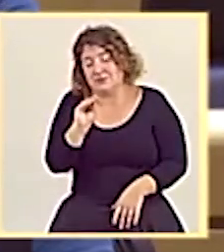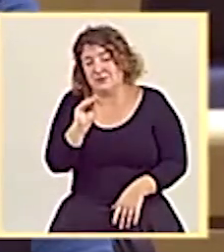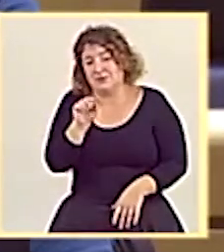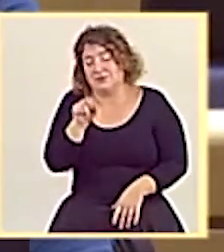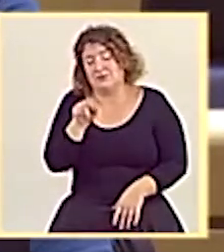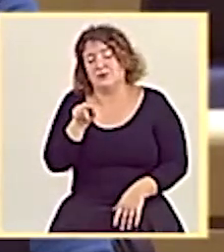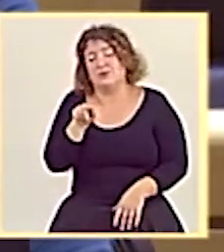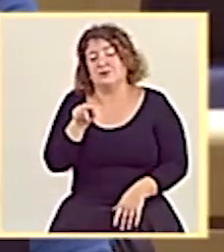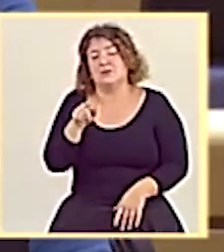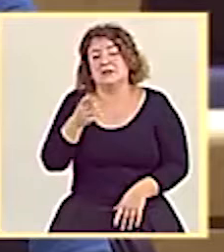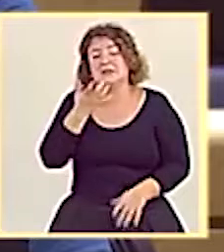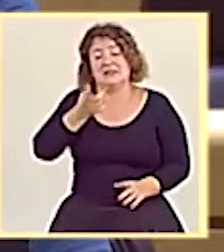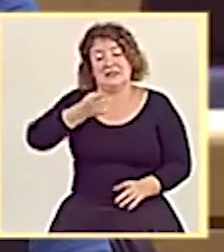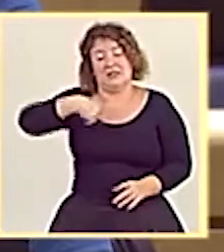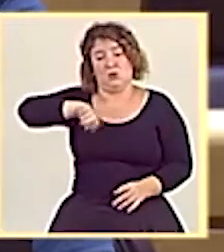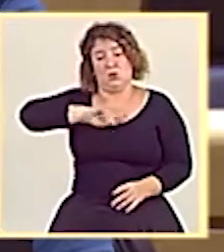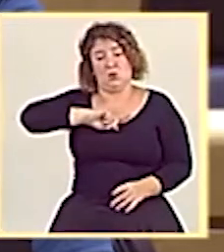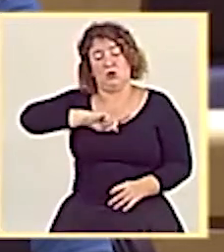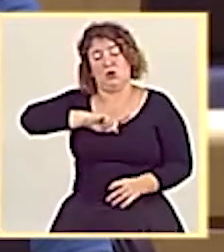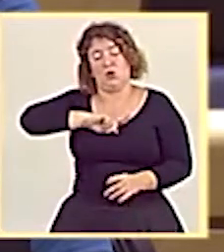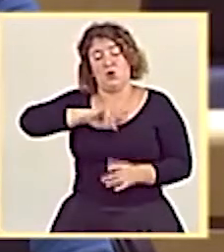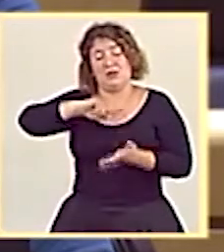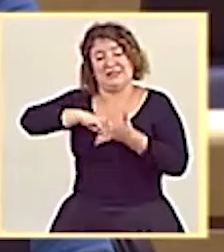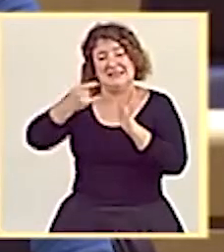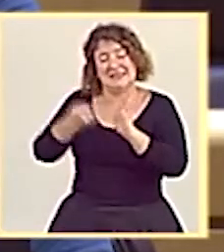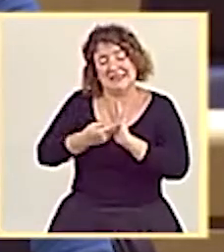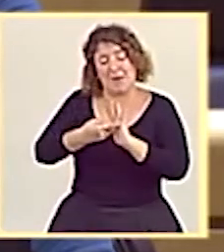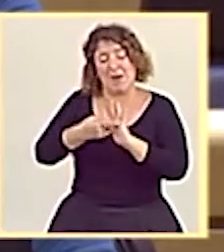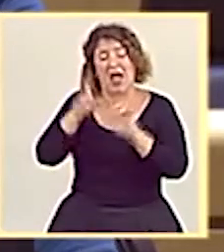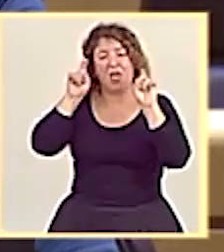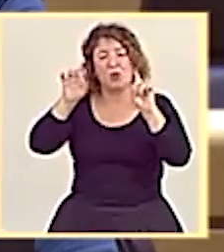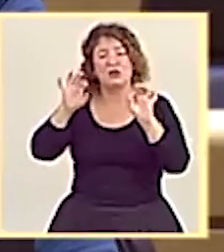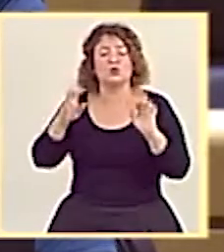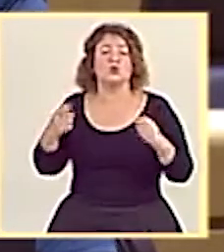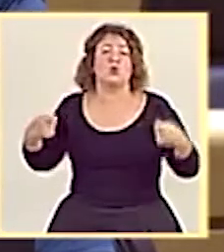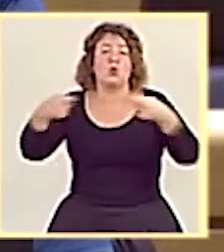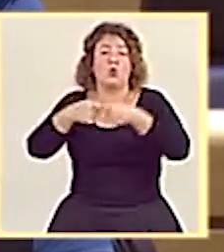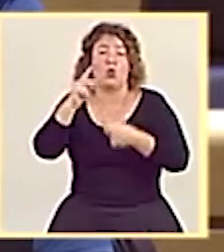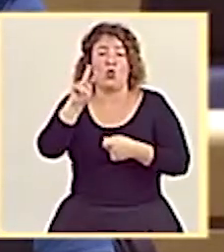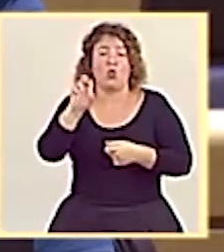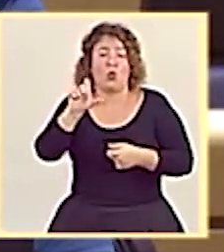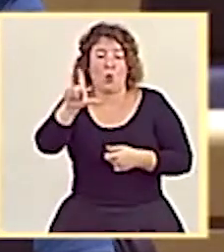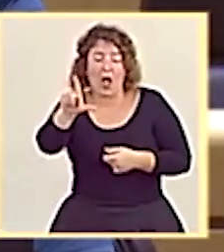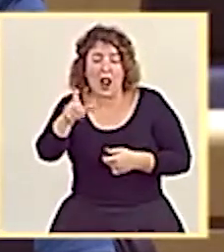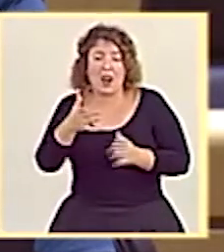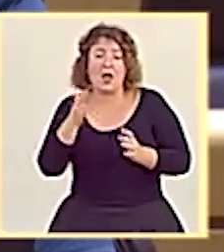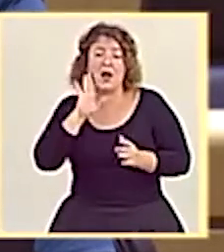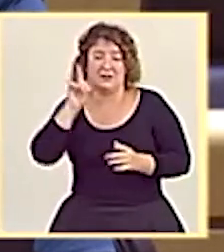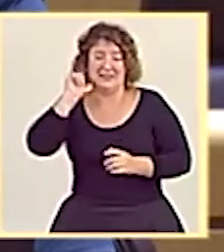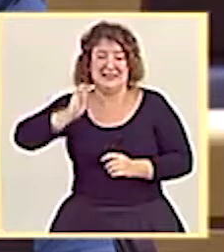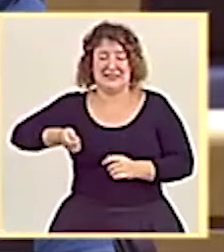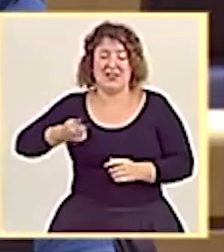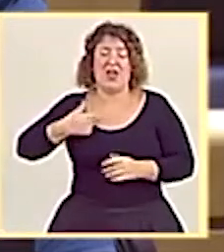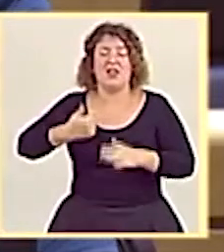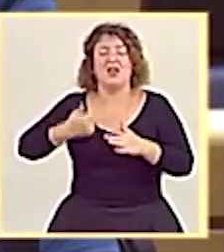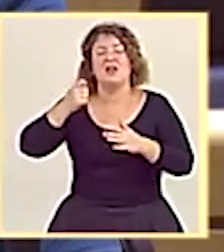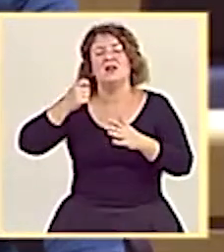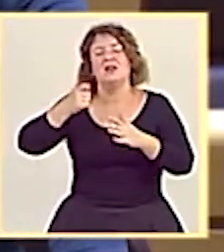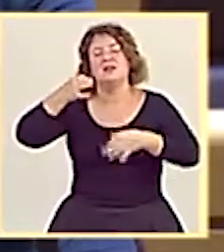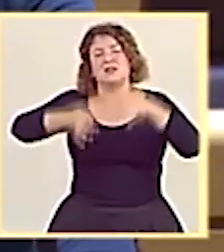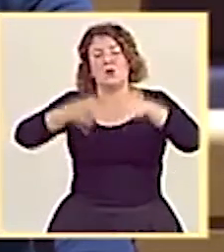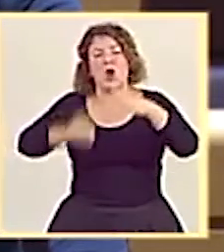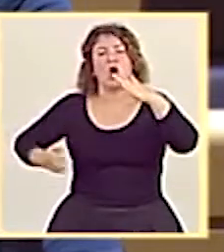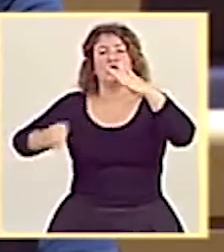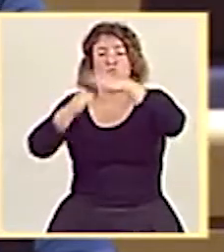que el nuestro es un sistema educativo dual. Además, un sistema educativo dual fundamentado en una sentencia, como bien sabe, del Tribunal Supremo del año 16.